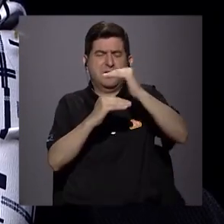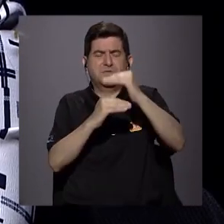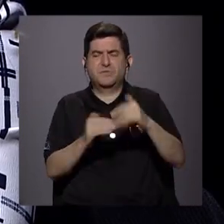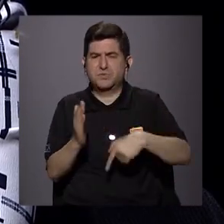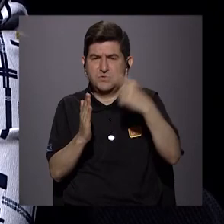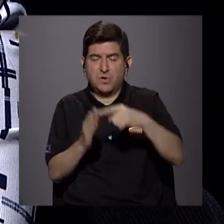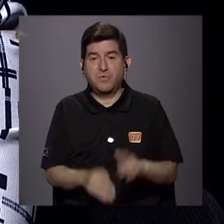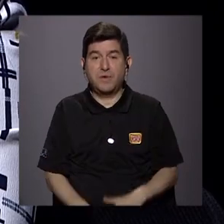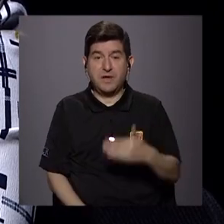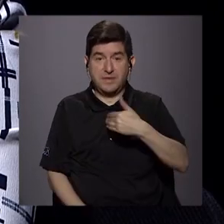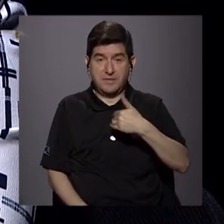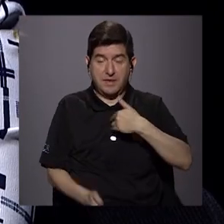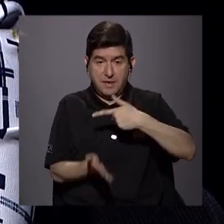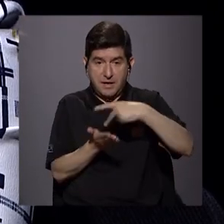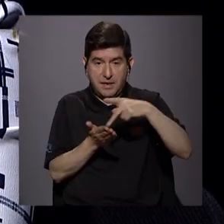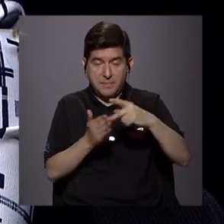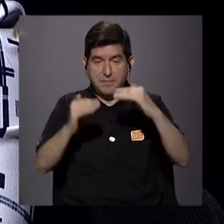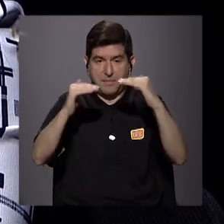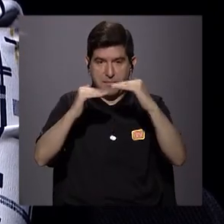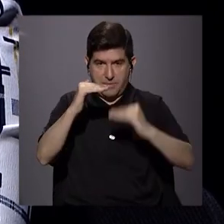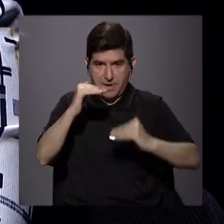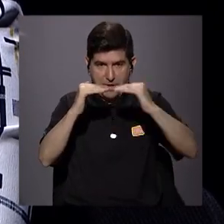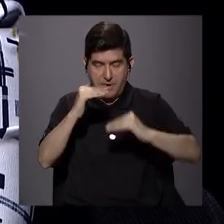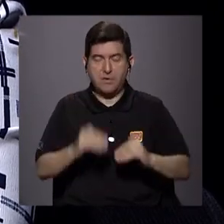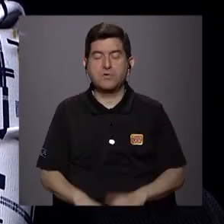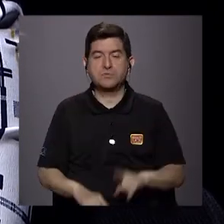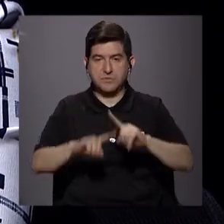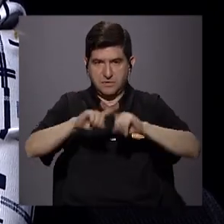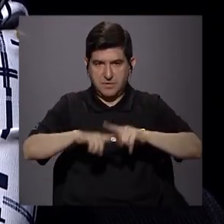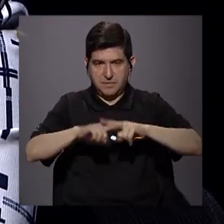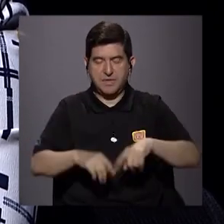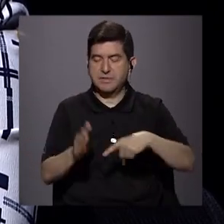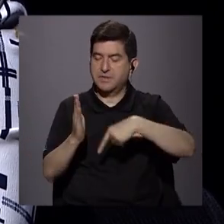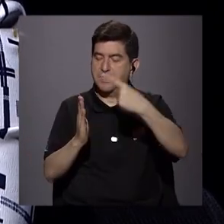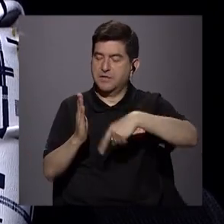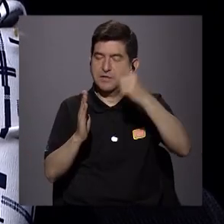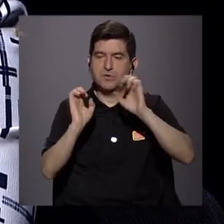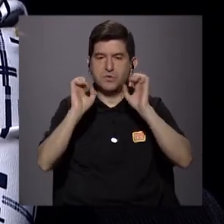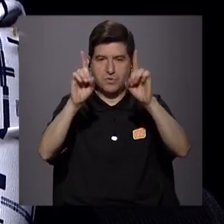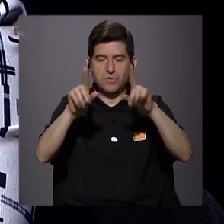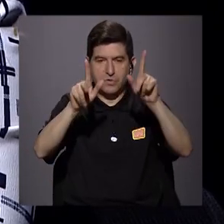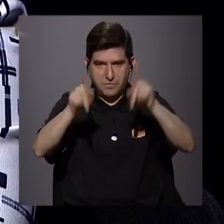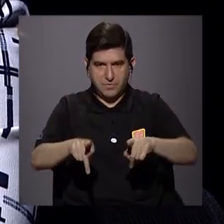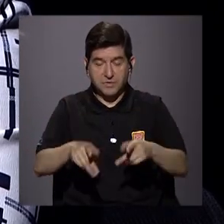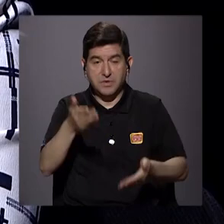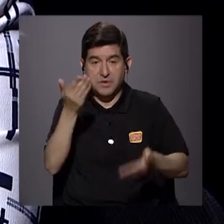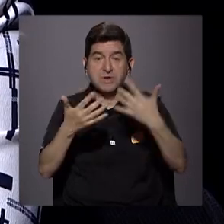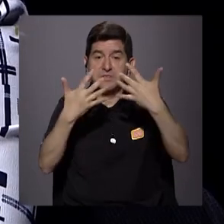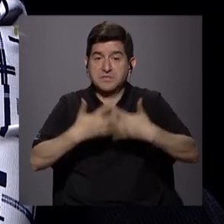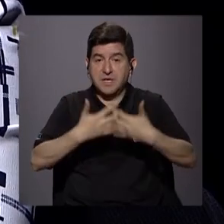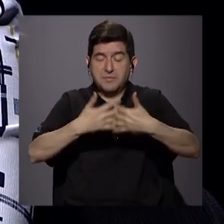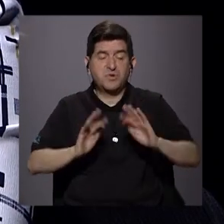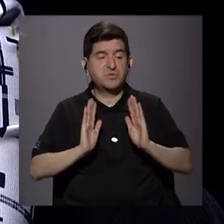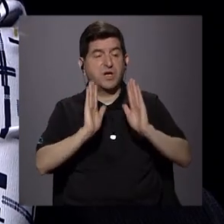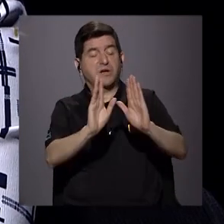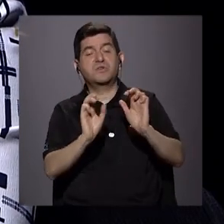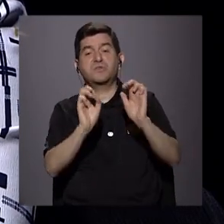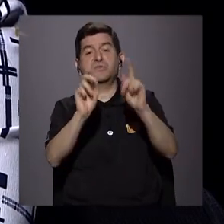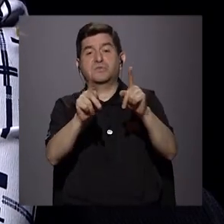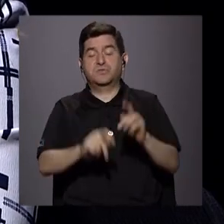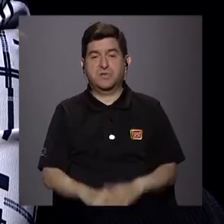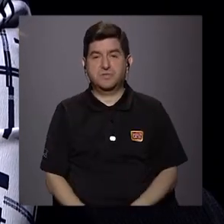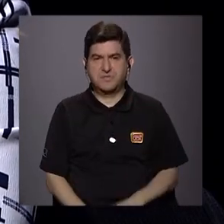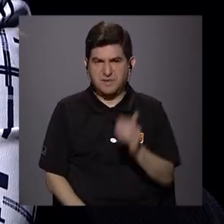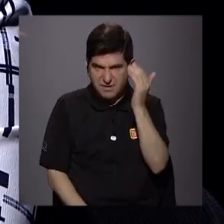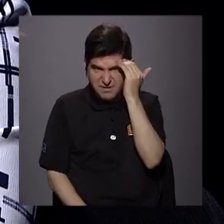salarios mínimos dependiendo del perfil educativo que tenga la persona, entonces posiblemente las empresas rechazan esa oportunidad